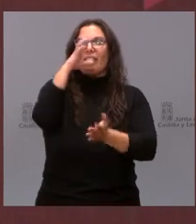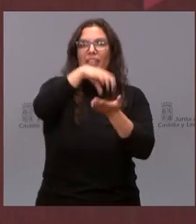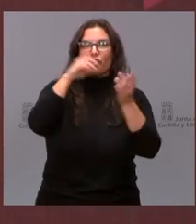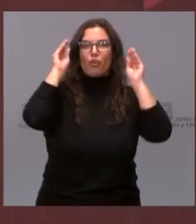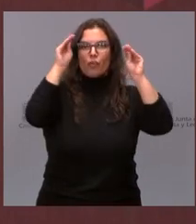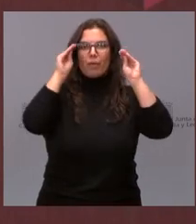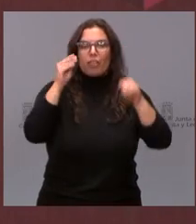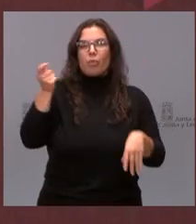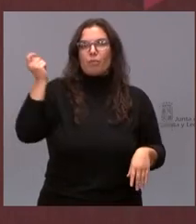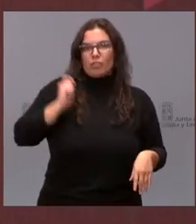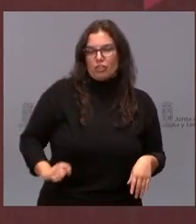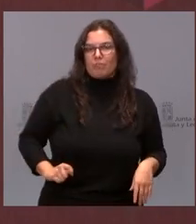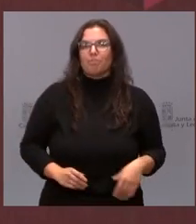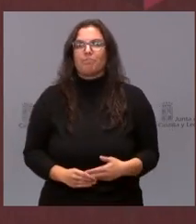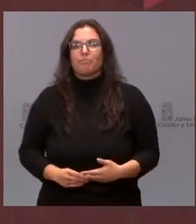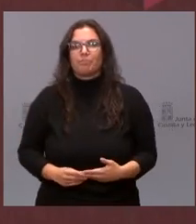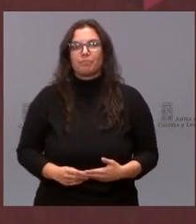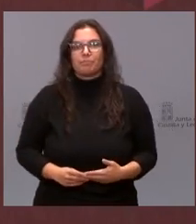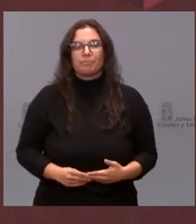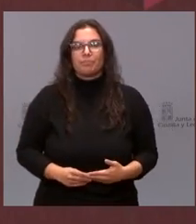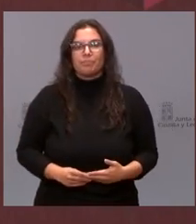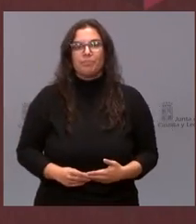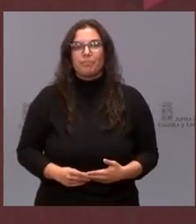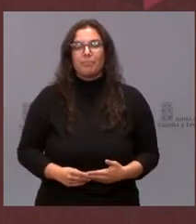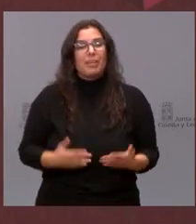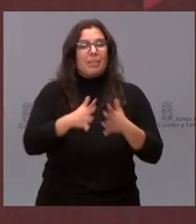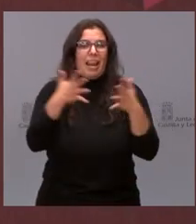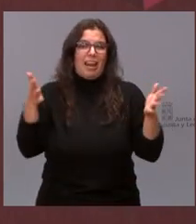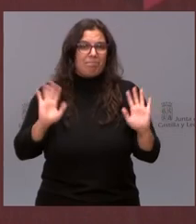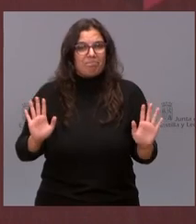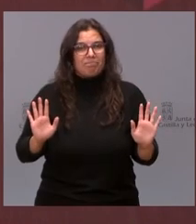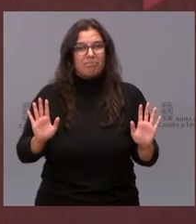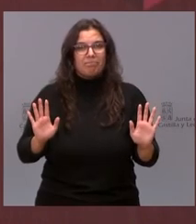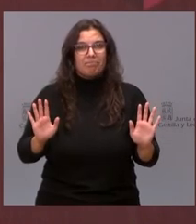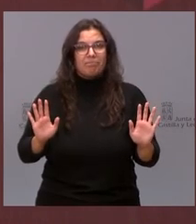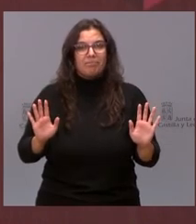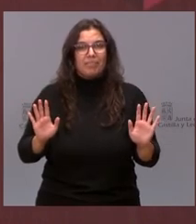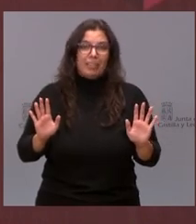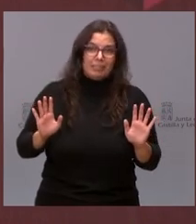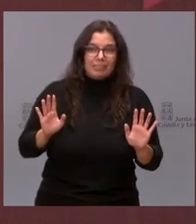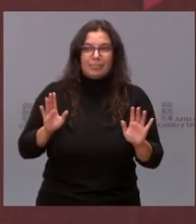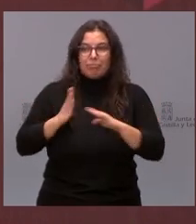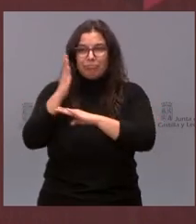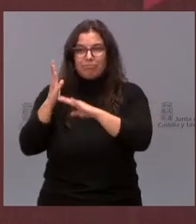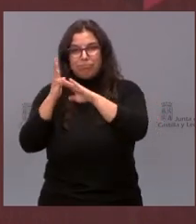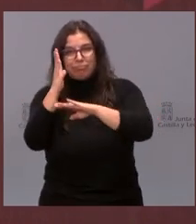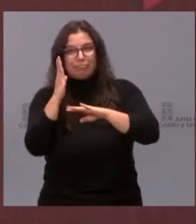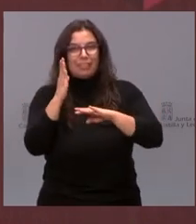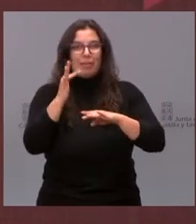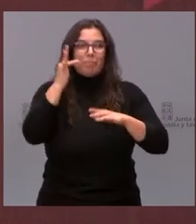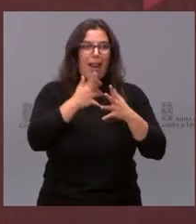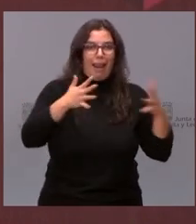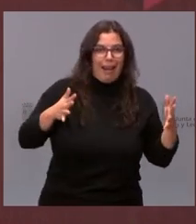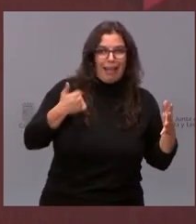del Pico Frentes. No me extiendo más entre las interrupciones y lo que me he